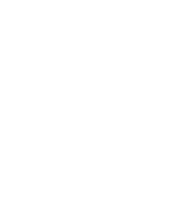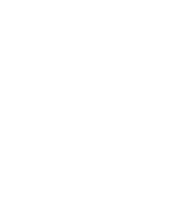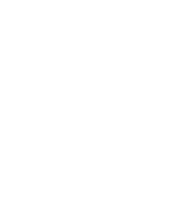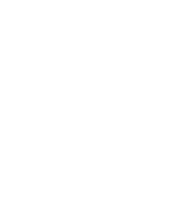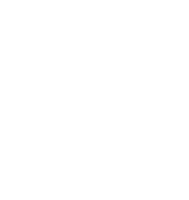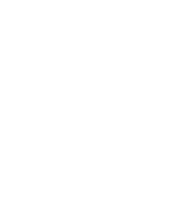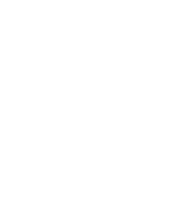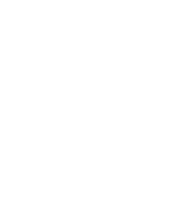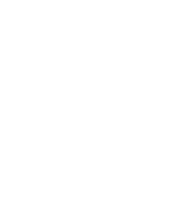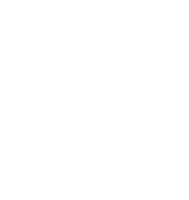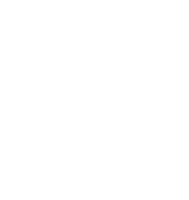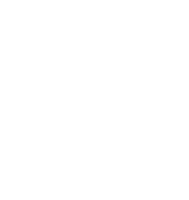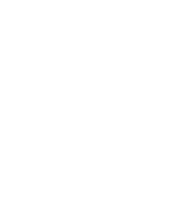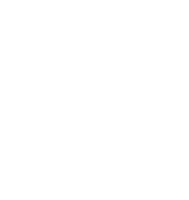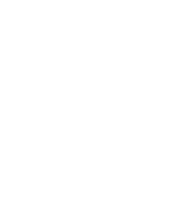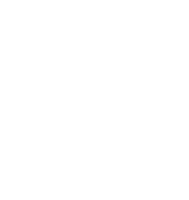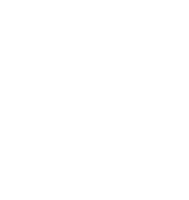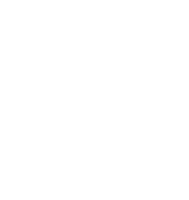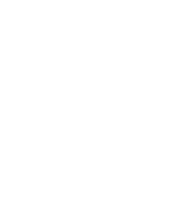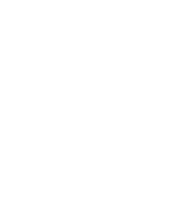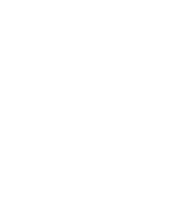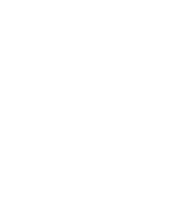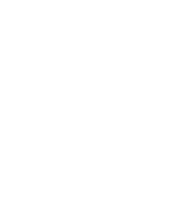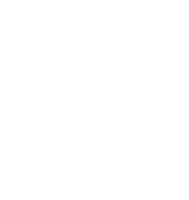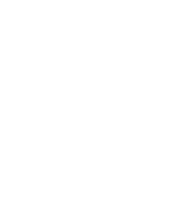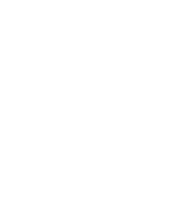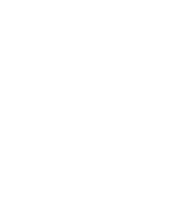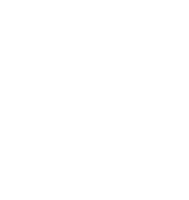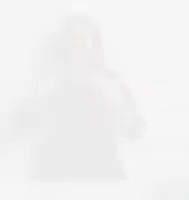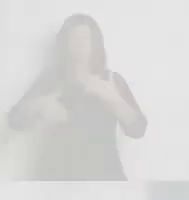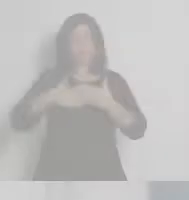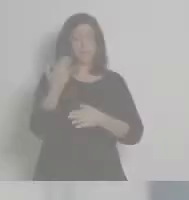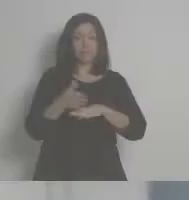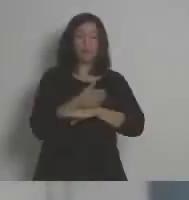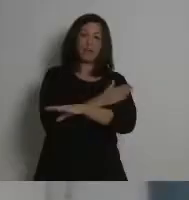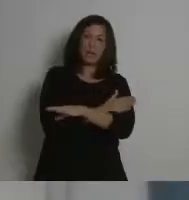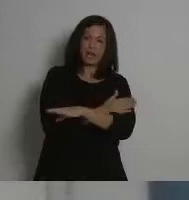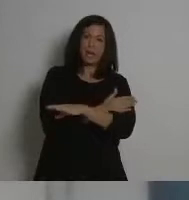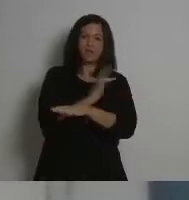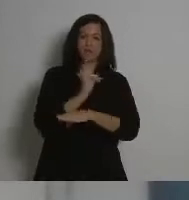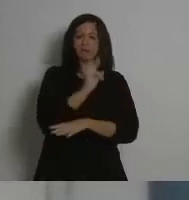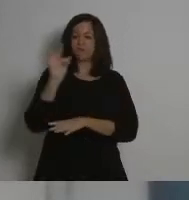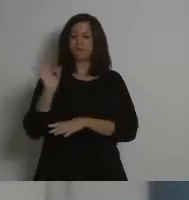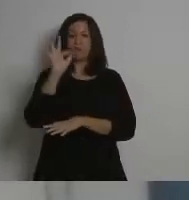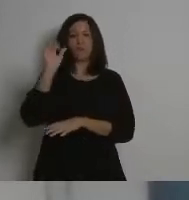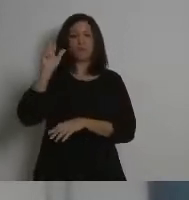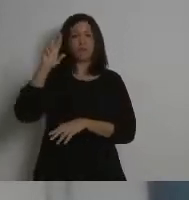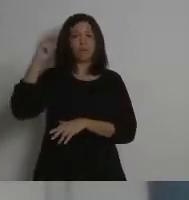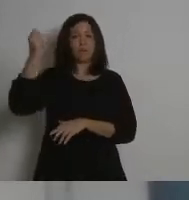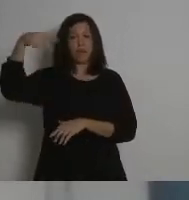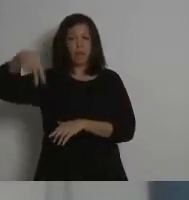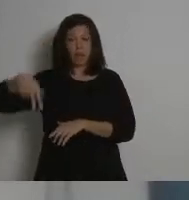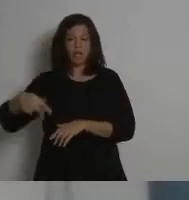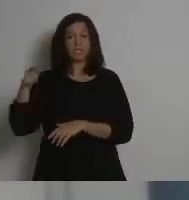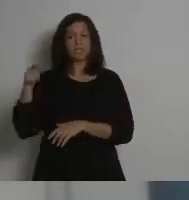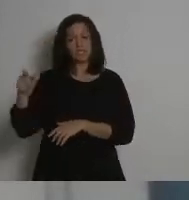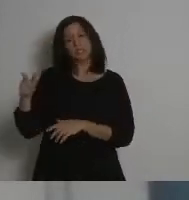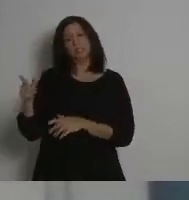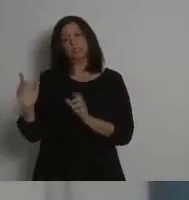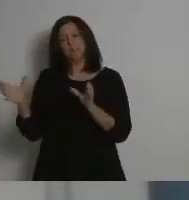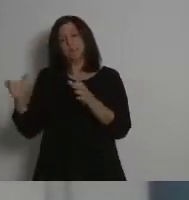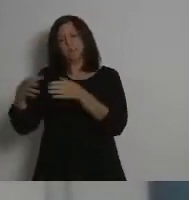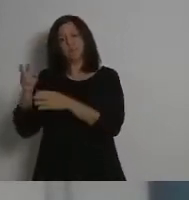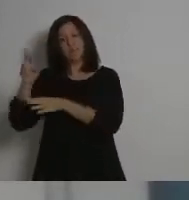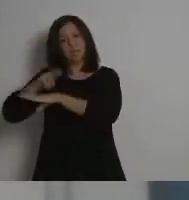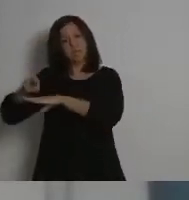Y ya, para dar comienzo a la sesión, paso la palabra a Asumta Farrán, persona miembro del Consejo Rector de Suma